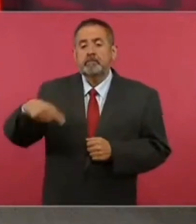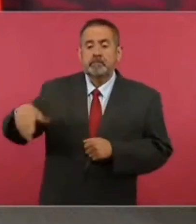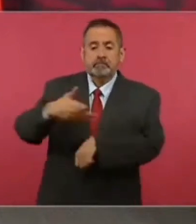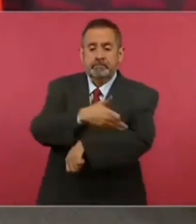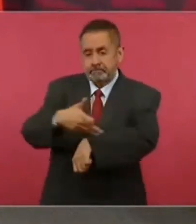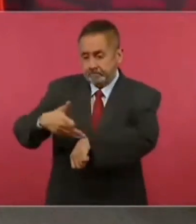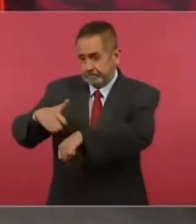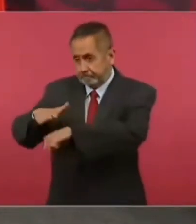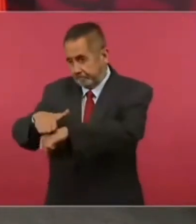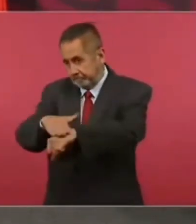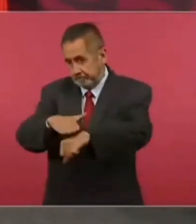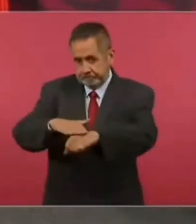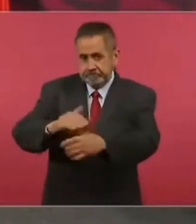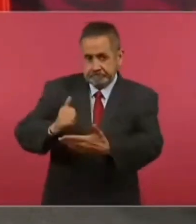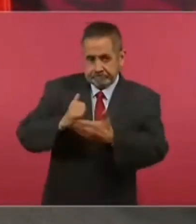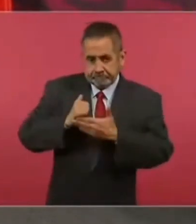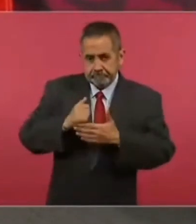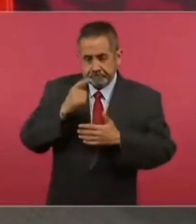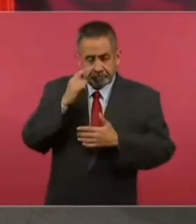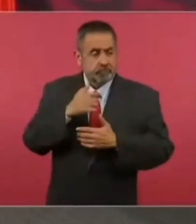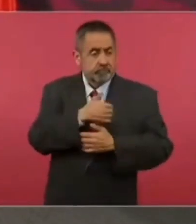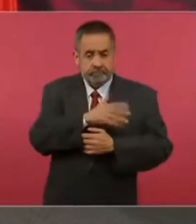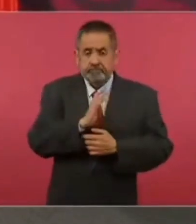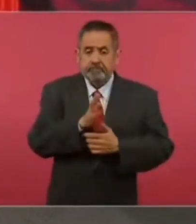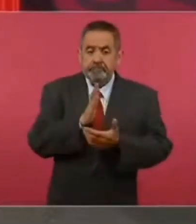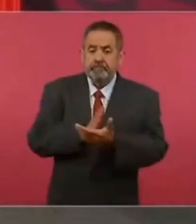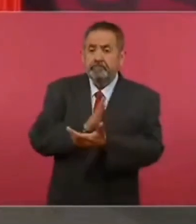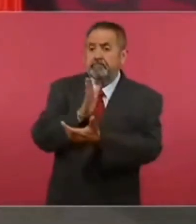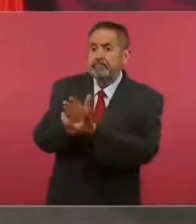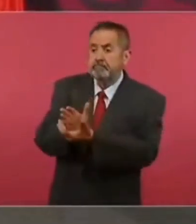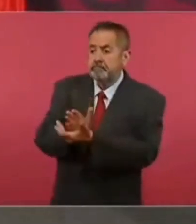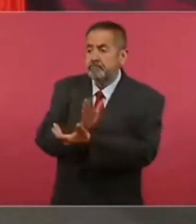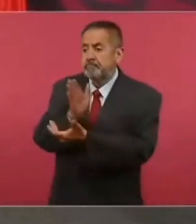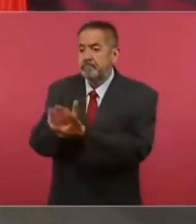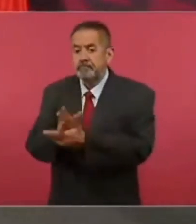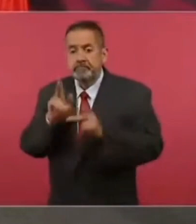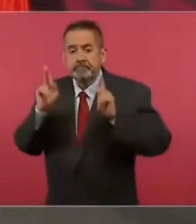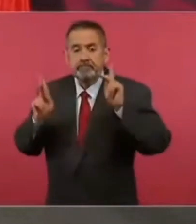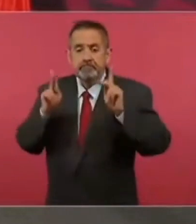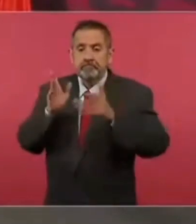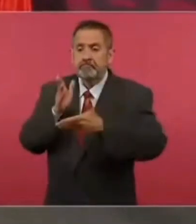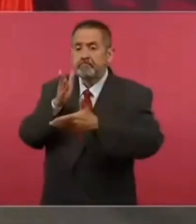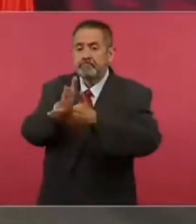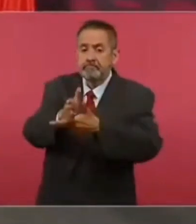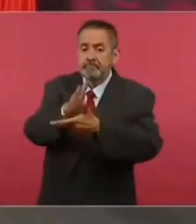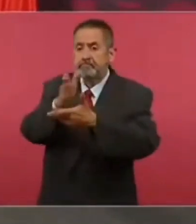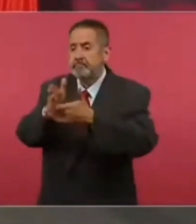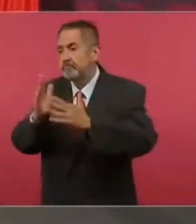porque sí se está visitando las casas. Y,